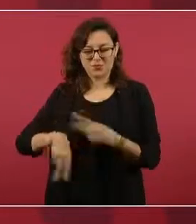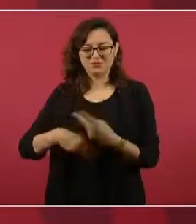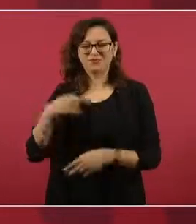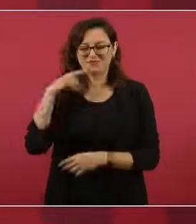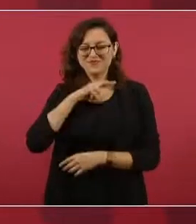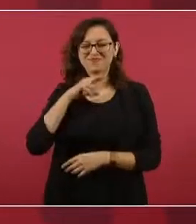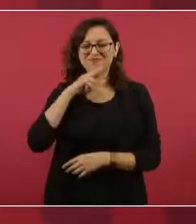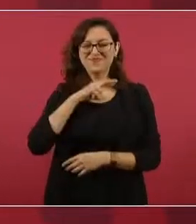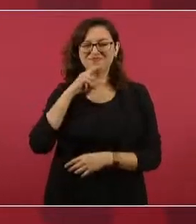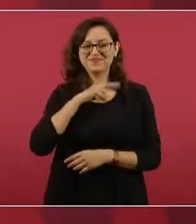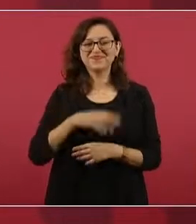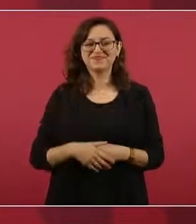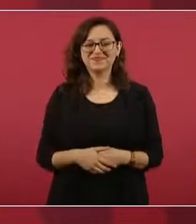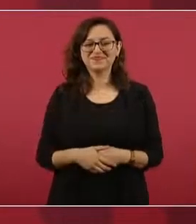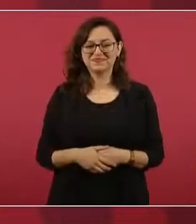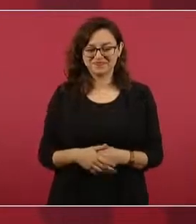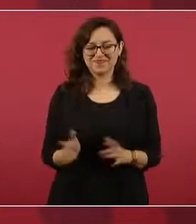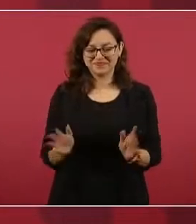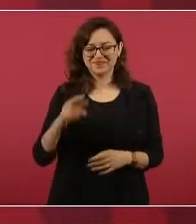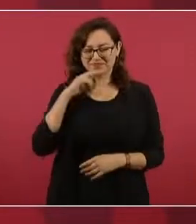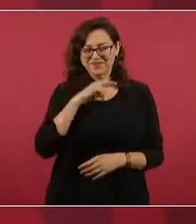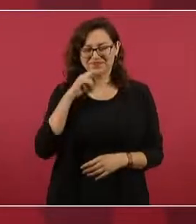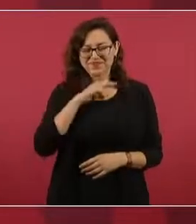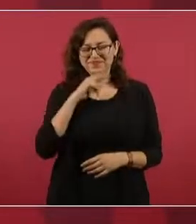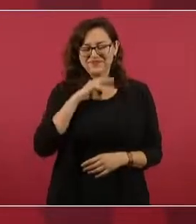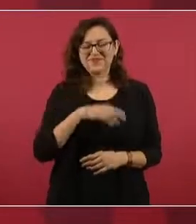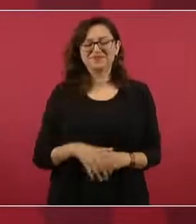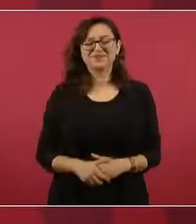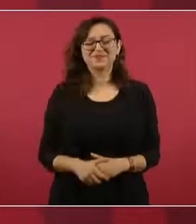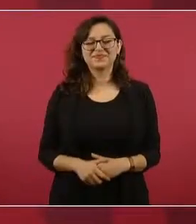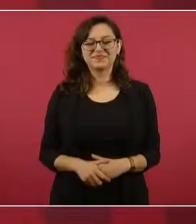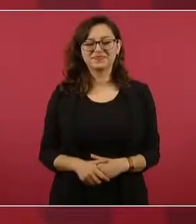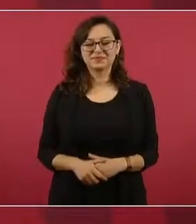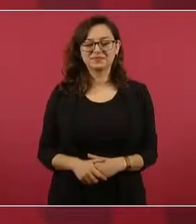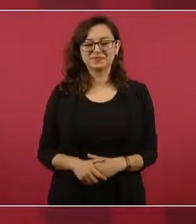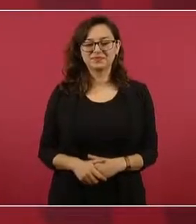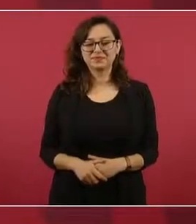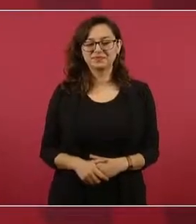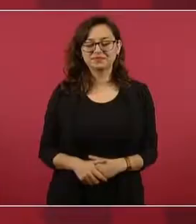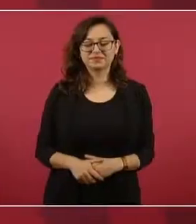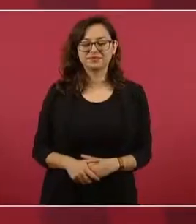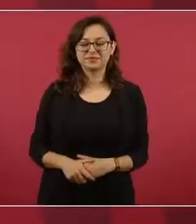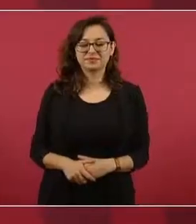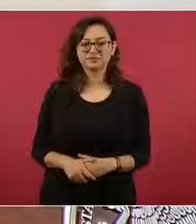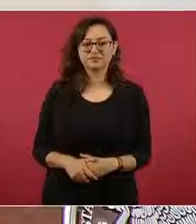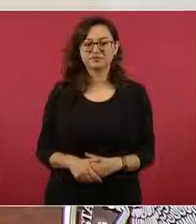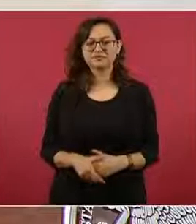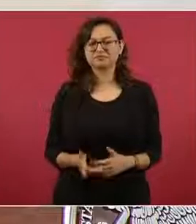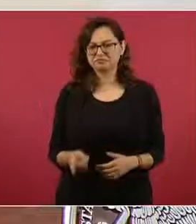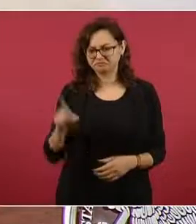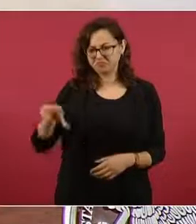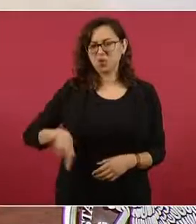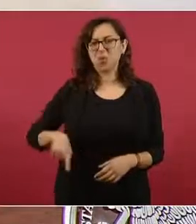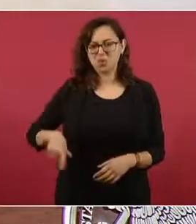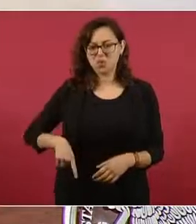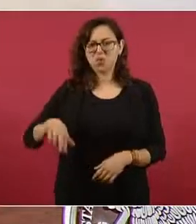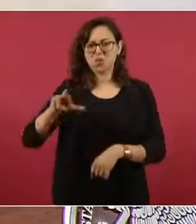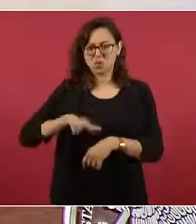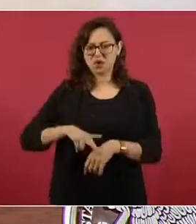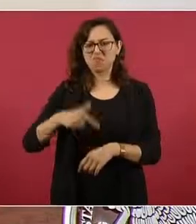pronto. Bueno. Lo más pronto posible. Y llevo muy buena relación con el gobernador